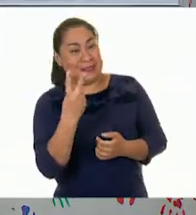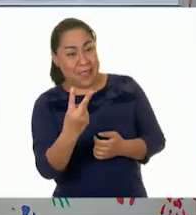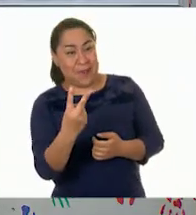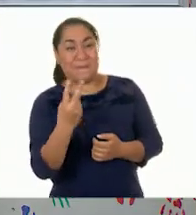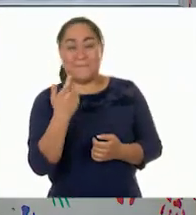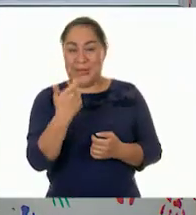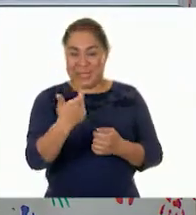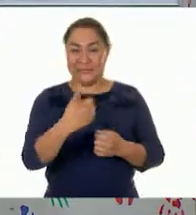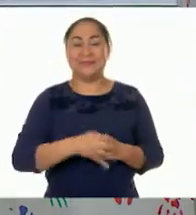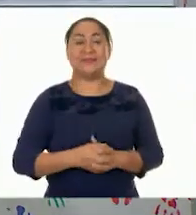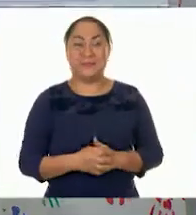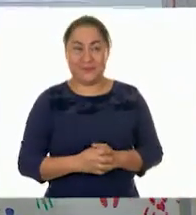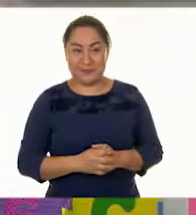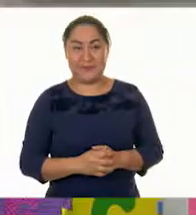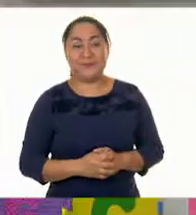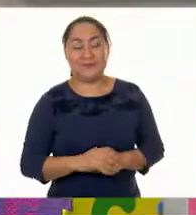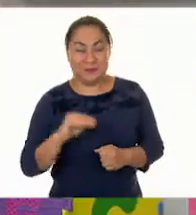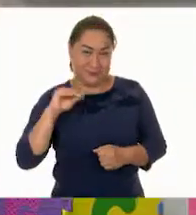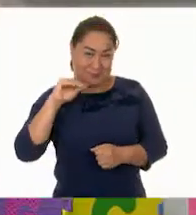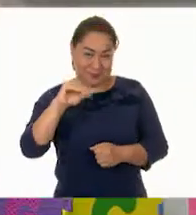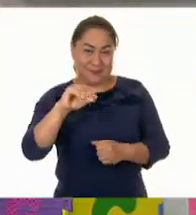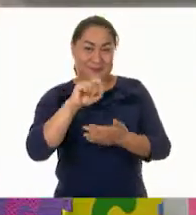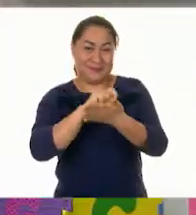pesos. Correcto. Vamos a anotarlo.